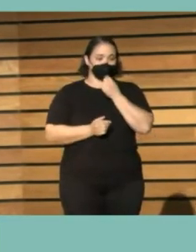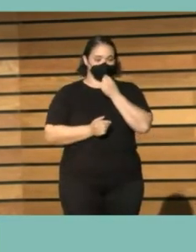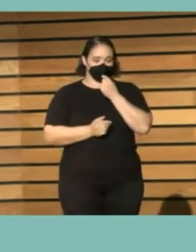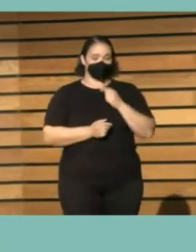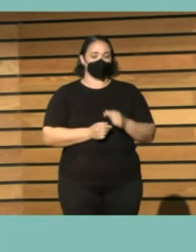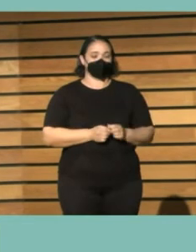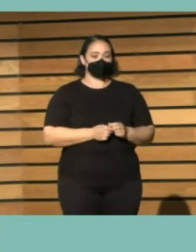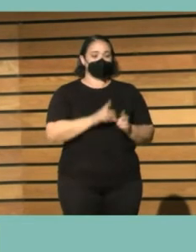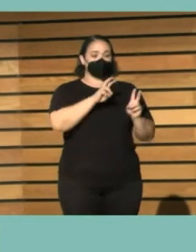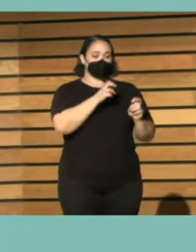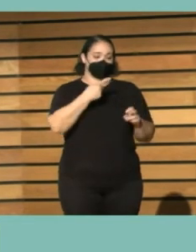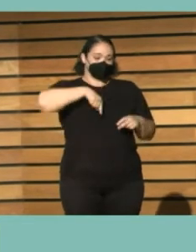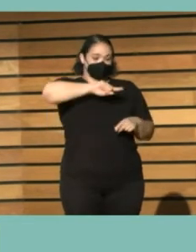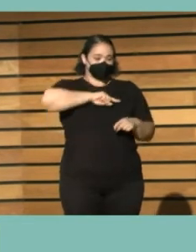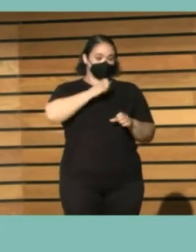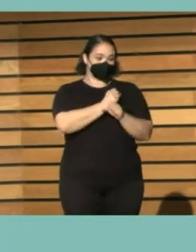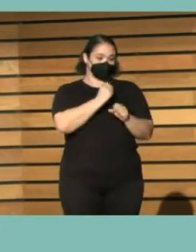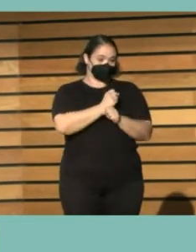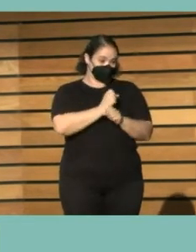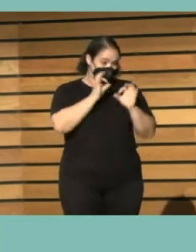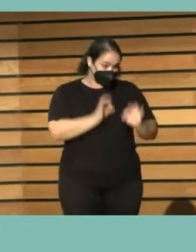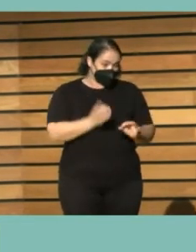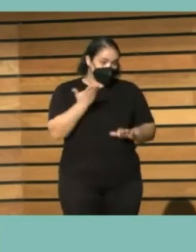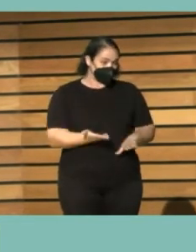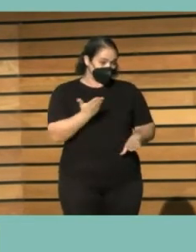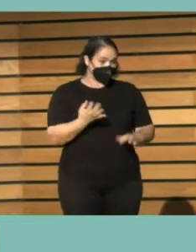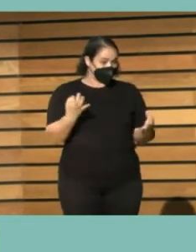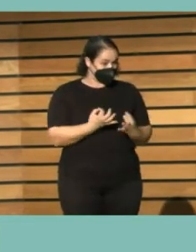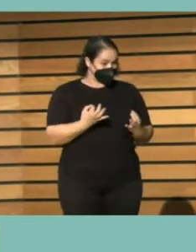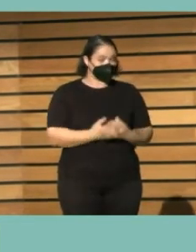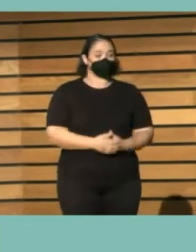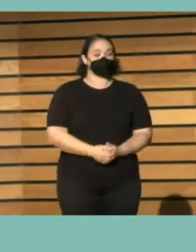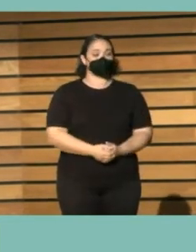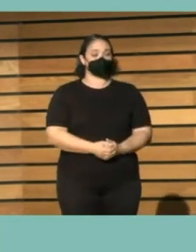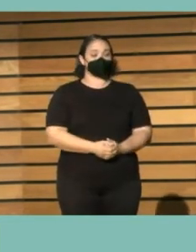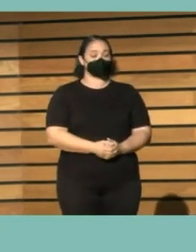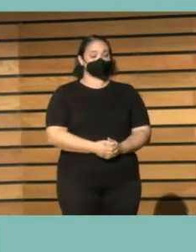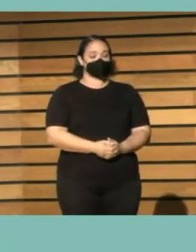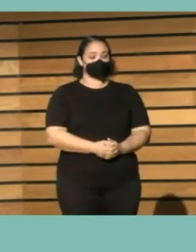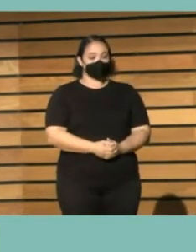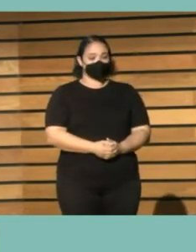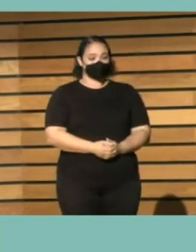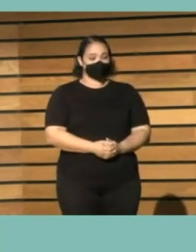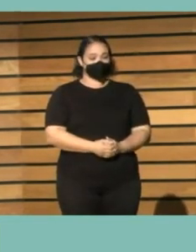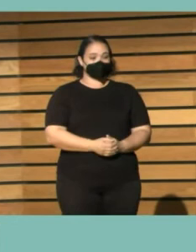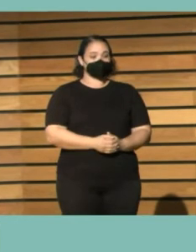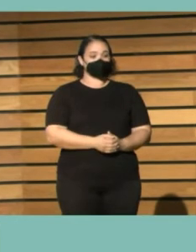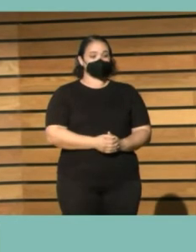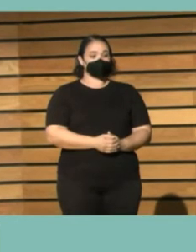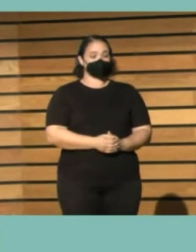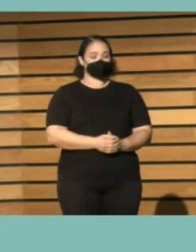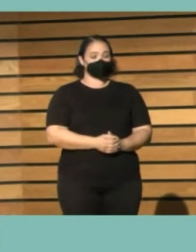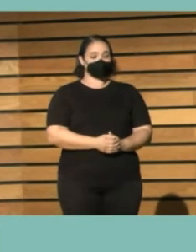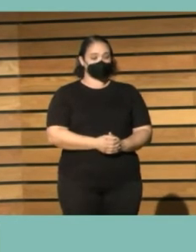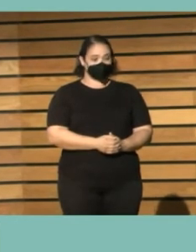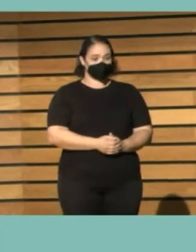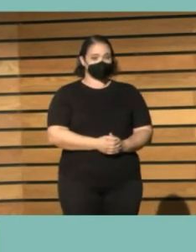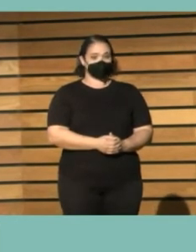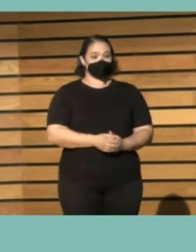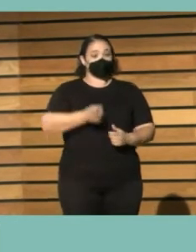para la labor que tenemos que hacer y junto con ello y junto con ello si nos queremos tomar